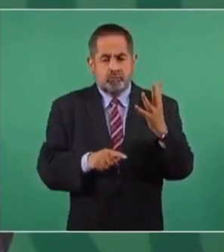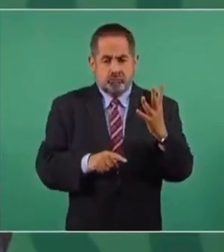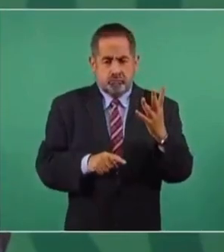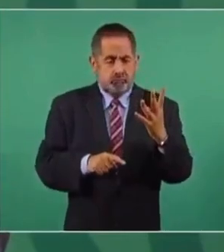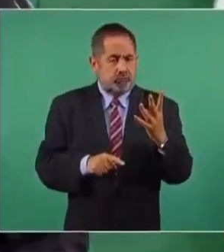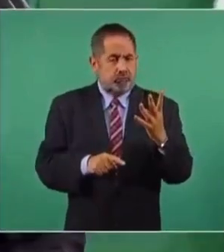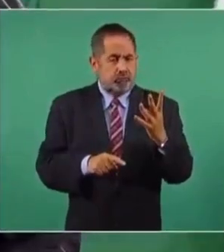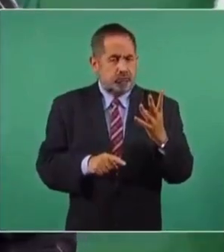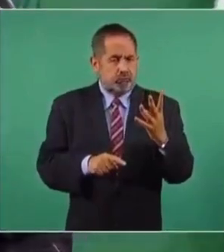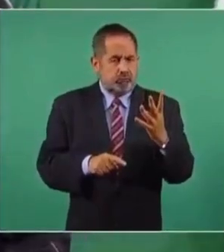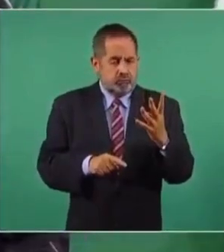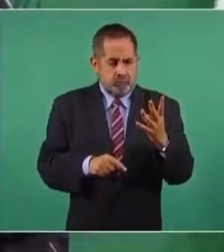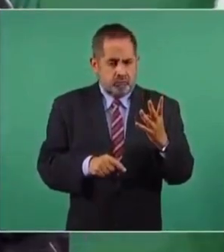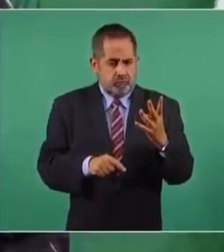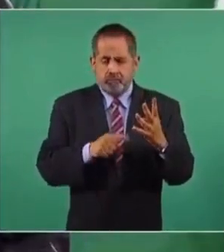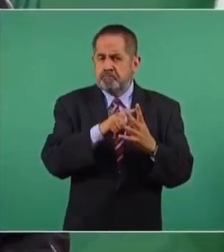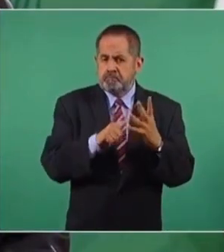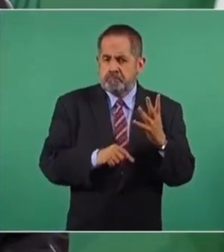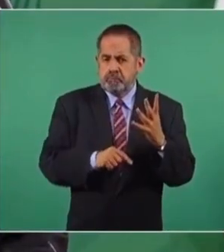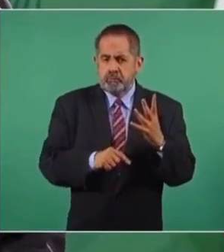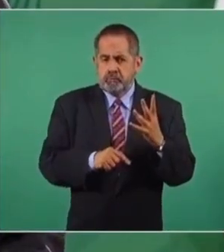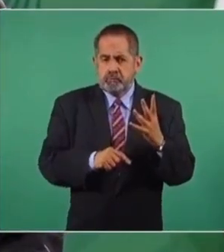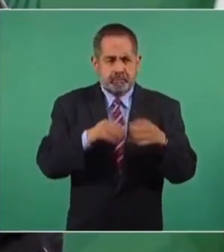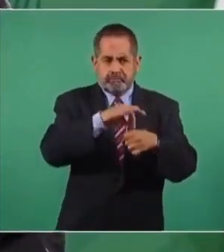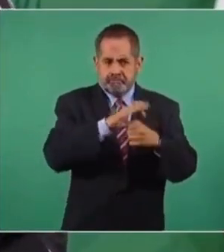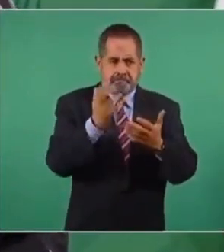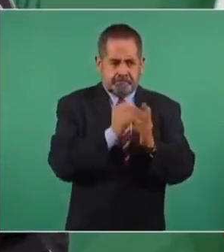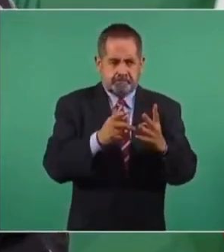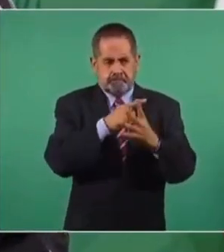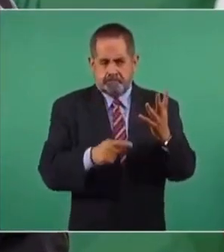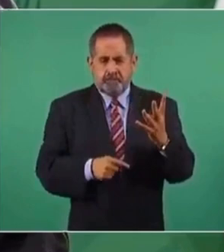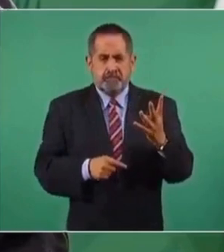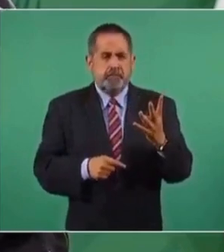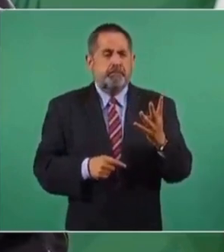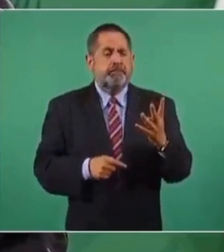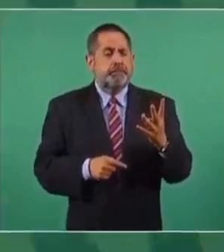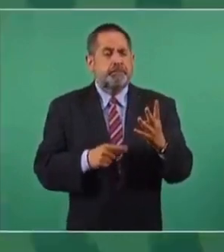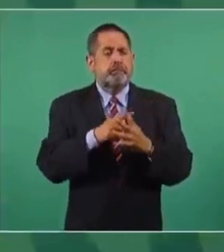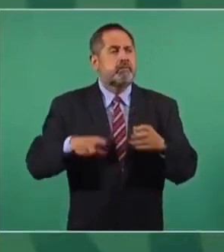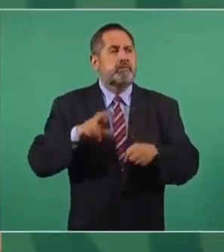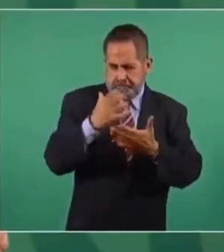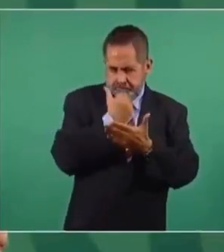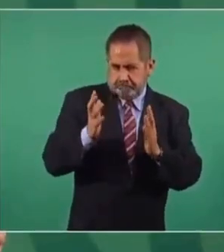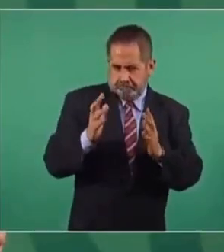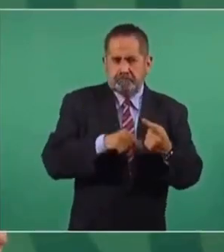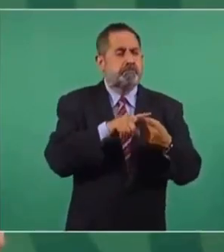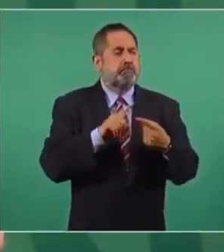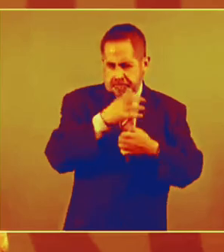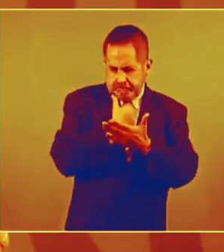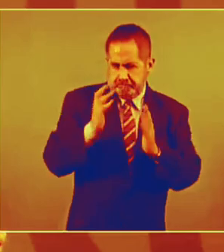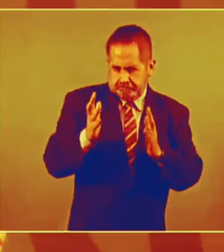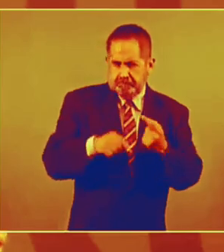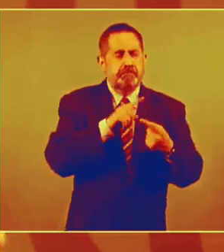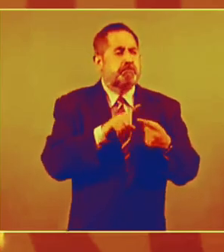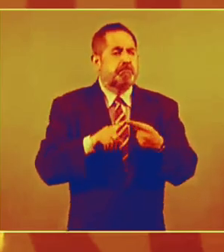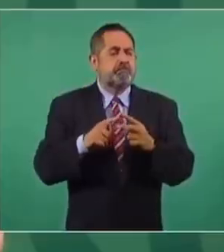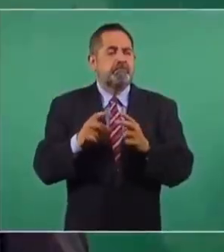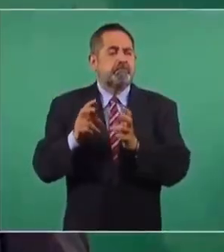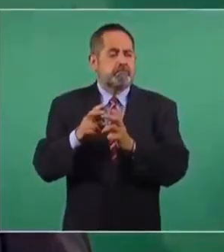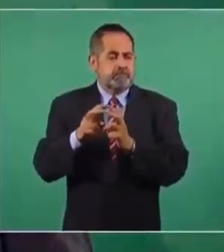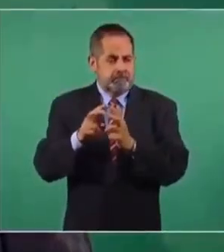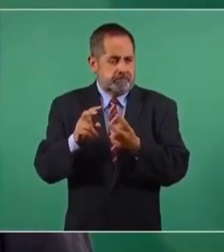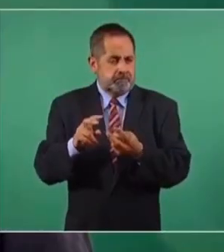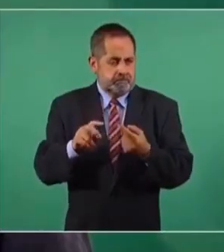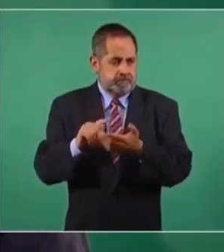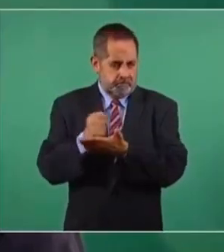restantes, gobernadores electos, con el gobernador de Tamaulipas, con